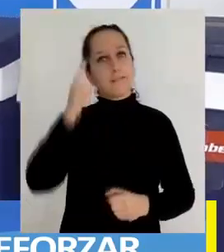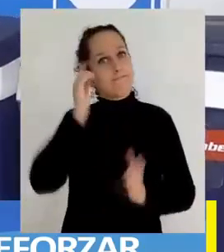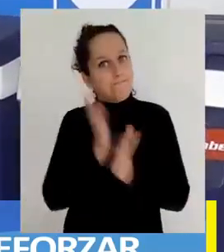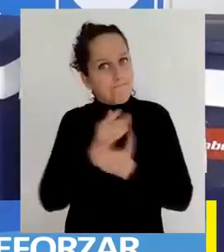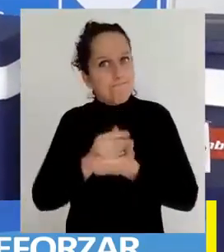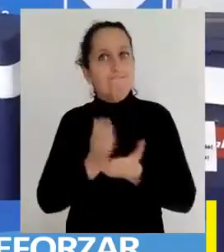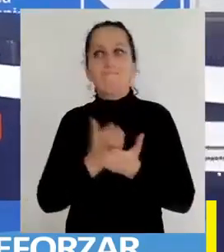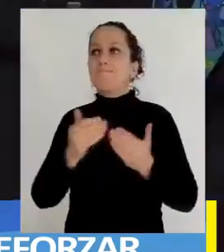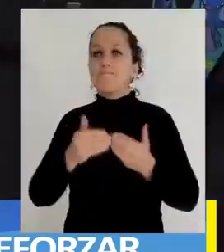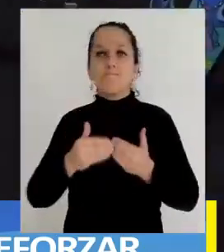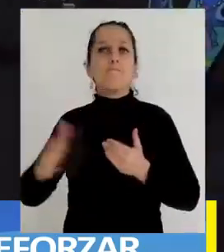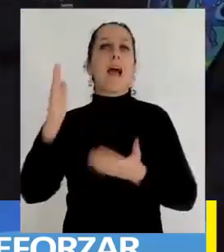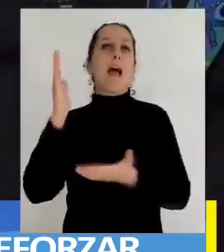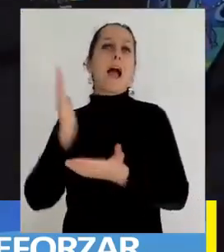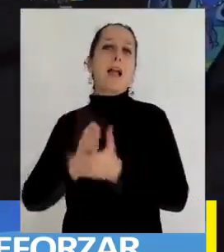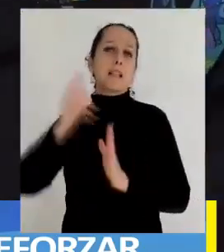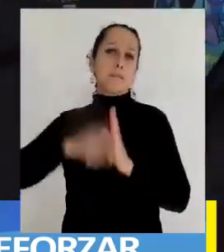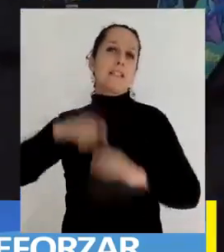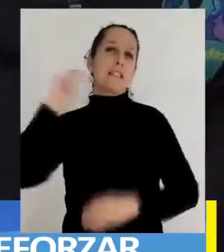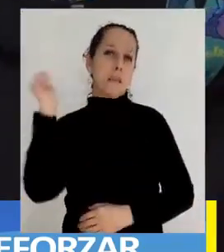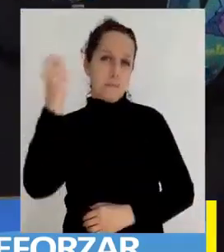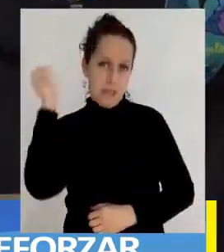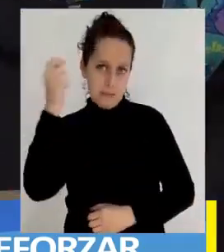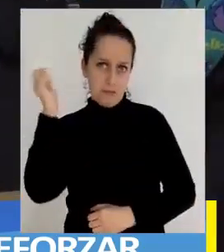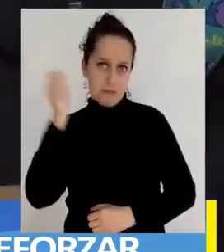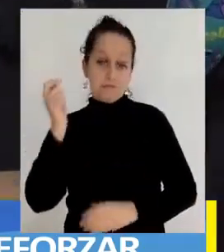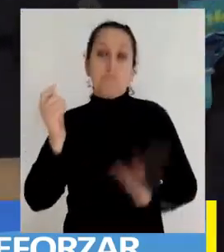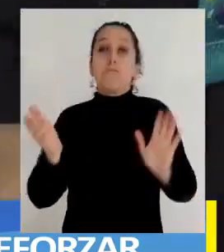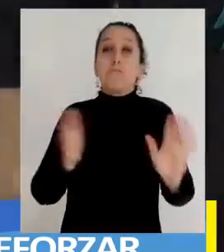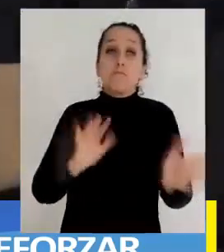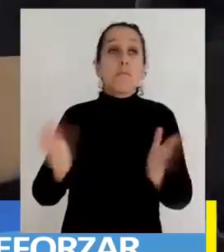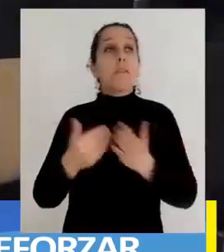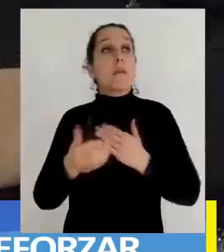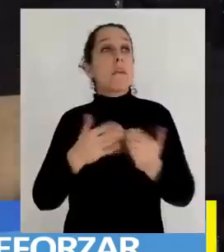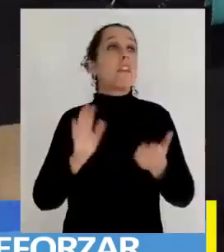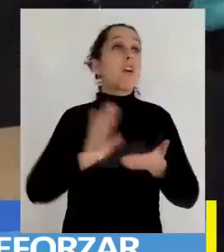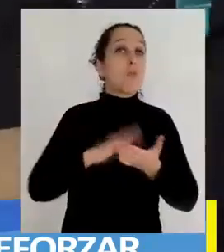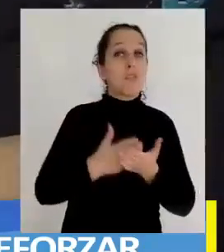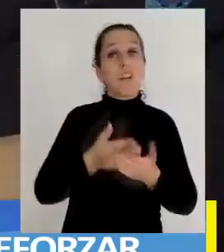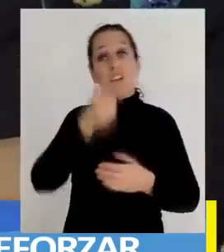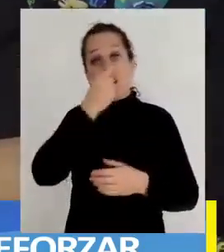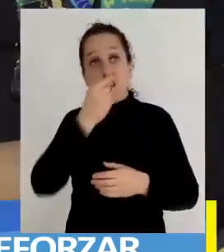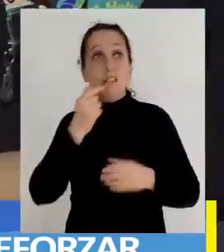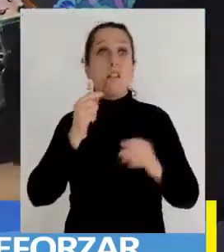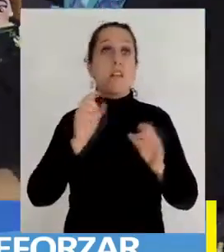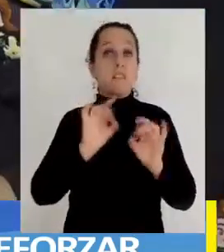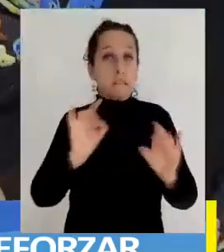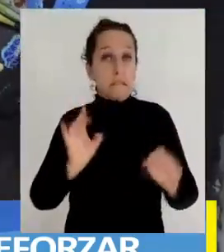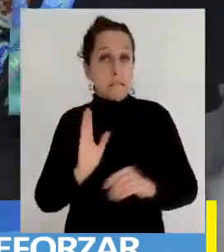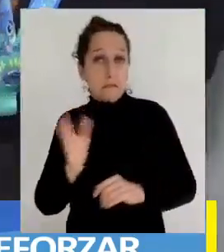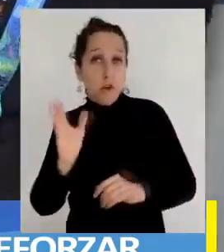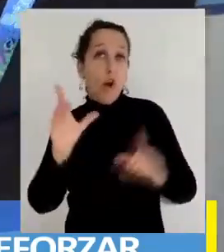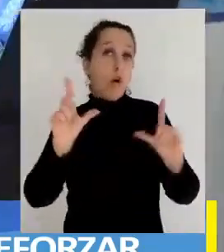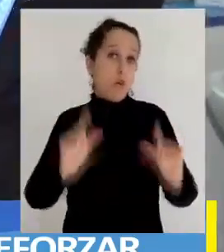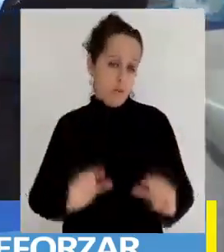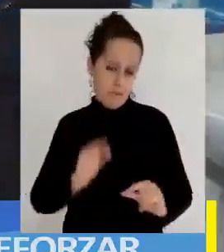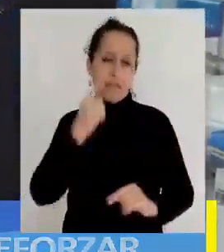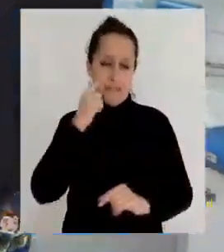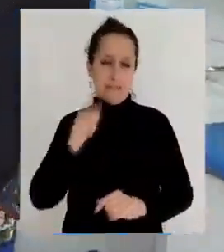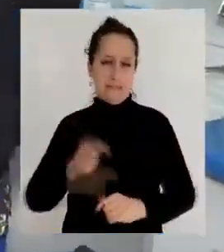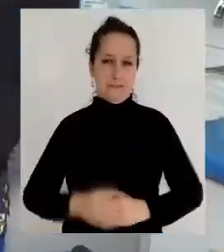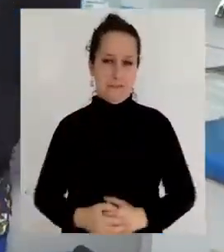estrategias se extenderán hasta septiembre, dependiendo de las necesidades y el comportamiento de los virus